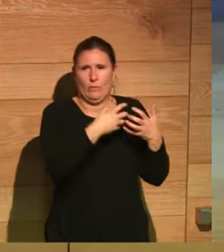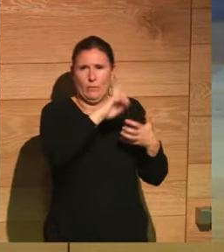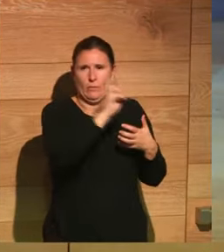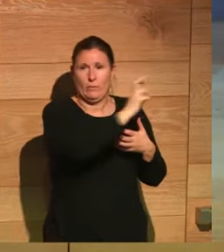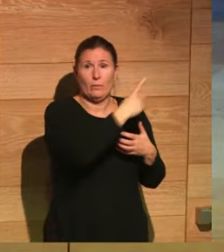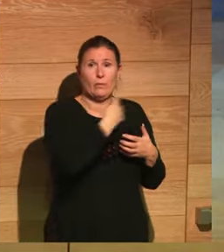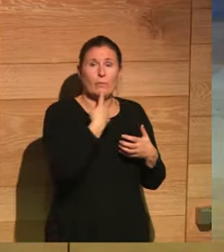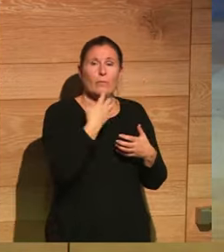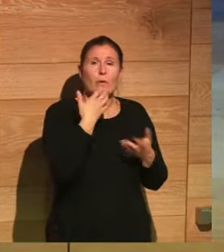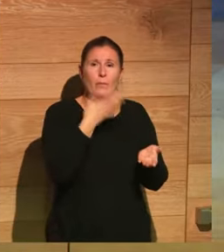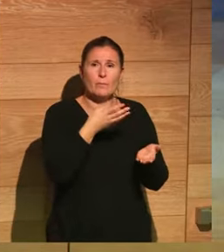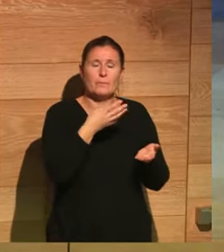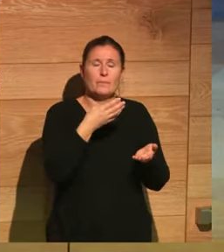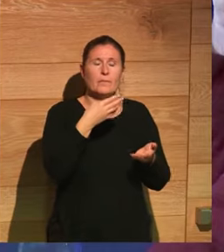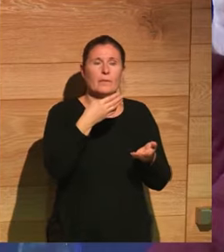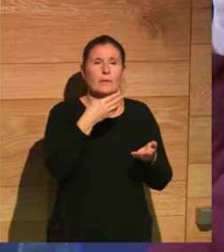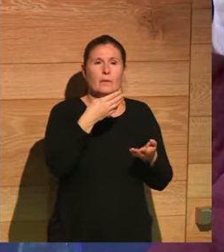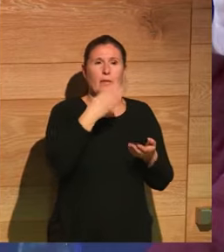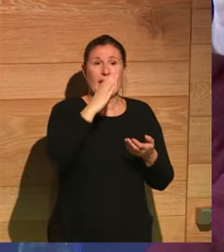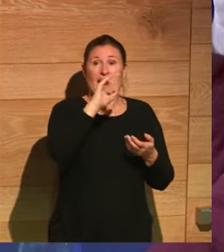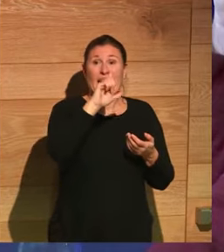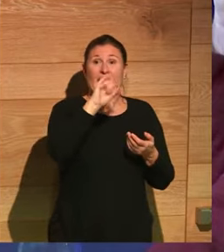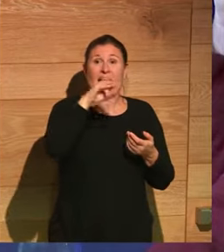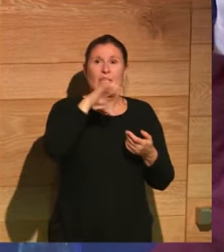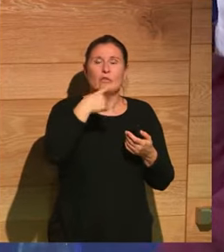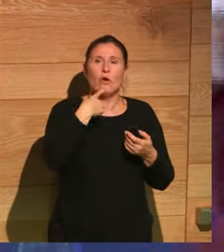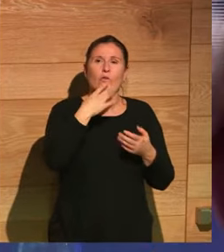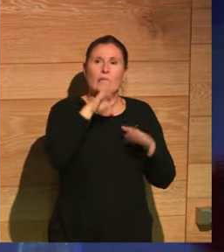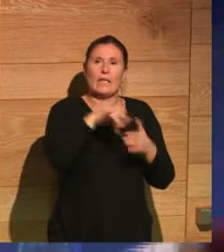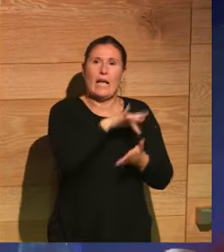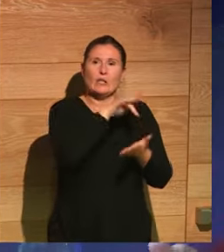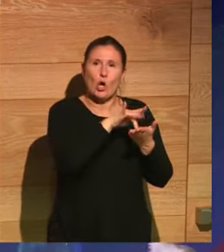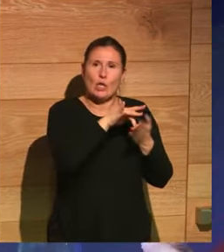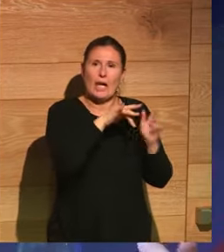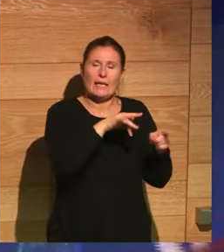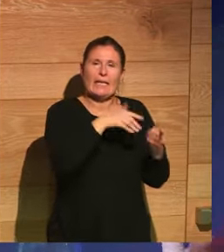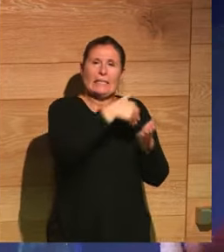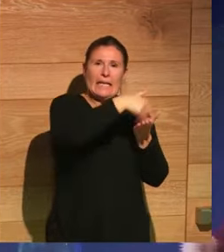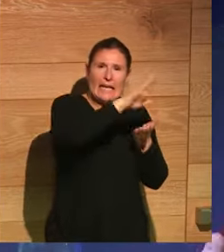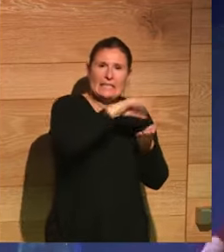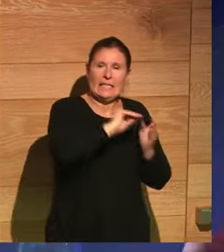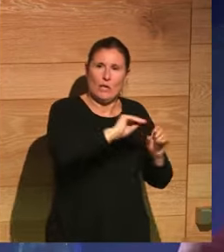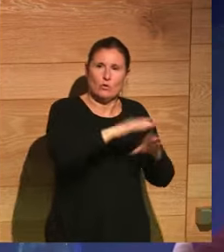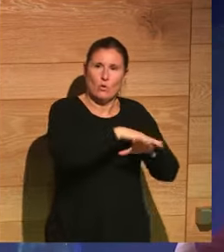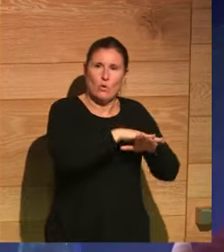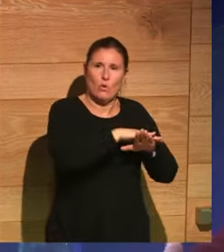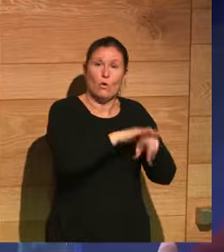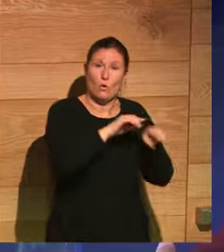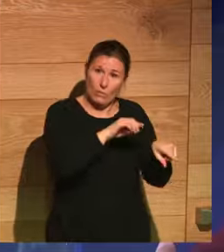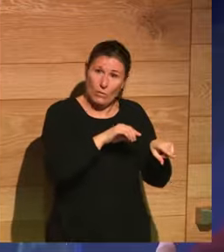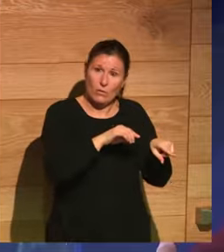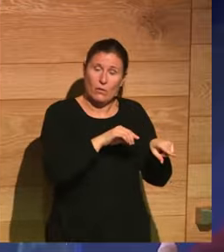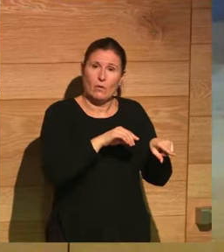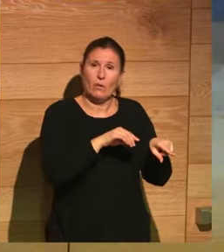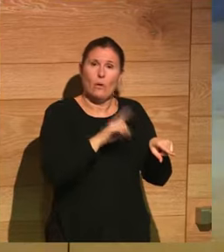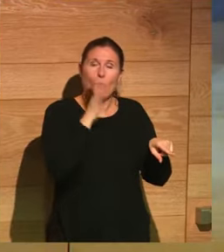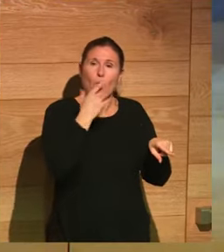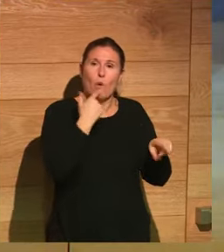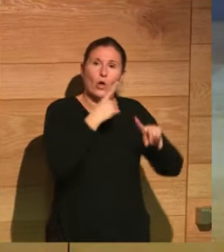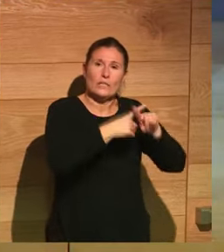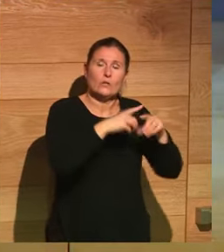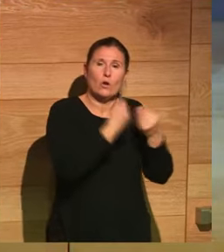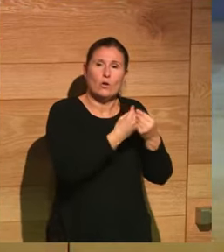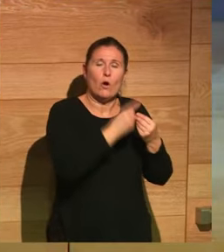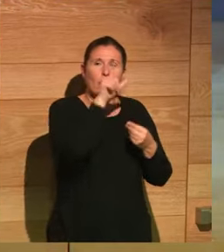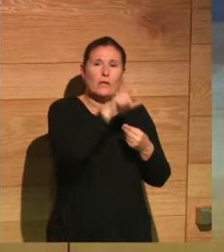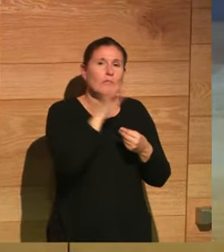no llega a un impeachment por haber tenido sexo con la becaria, llega a un impeachment por haber mentido